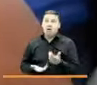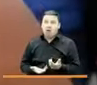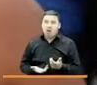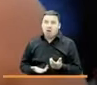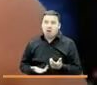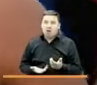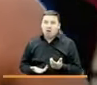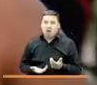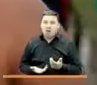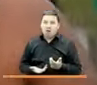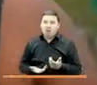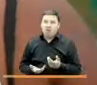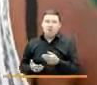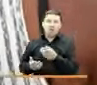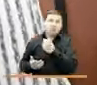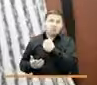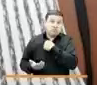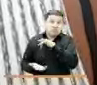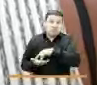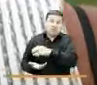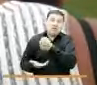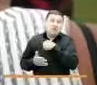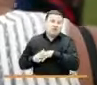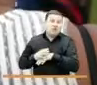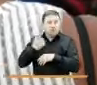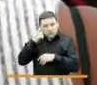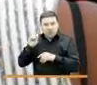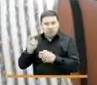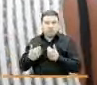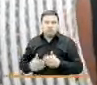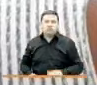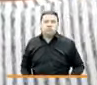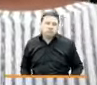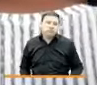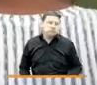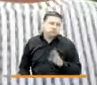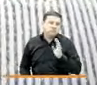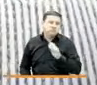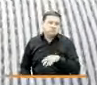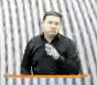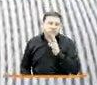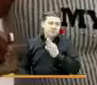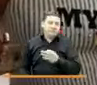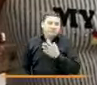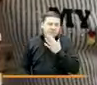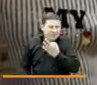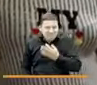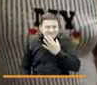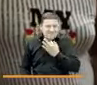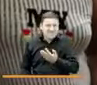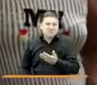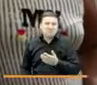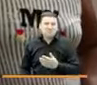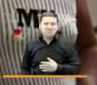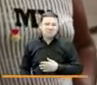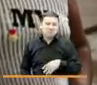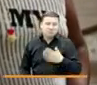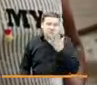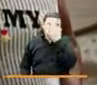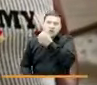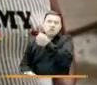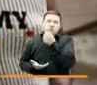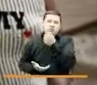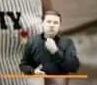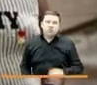dije bueno y que le van a dar el guardo yo no esperaba ni esto y fue algo que realmente ya fue de maravilla